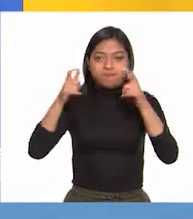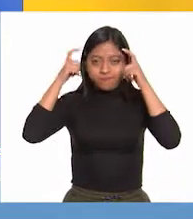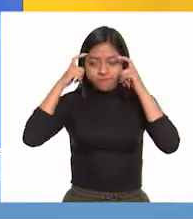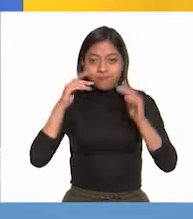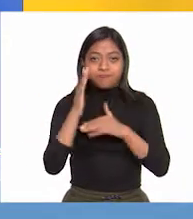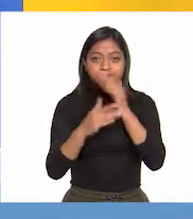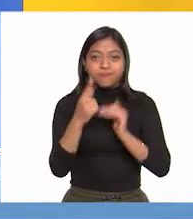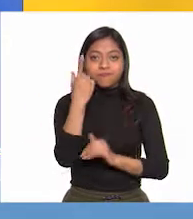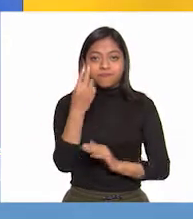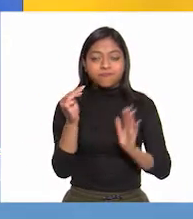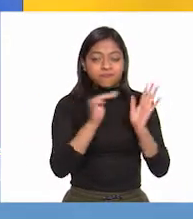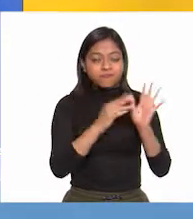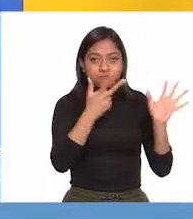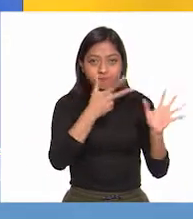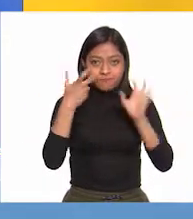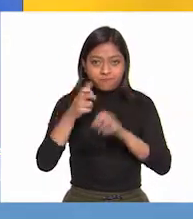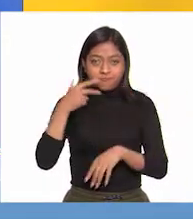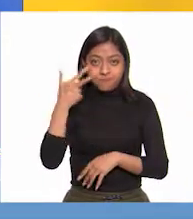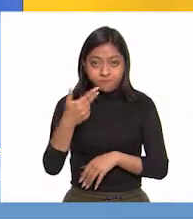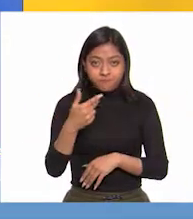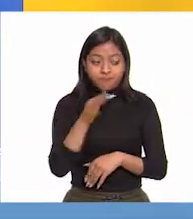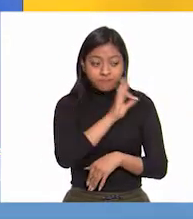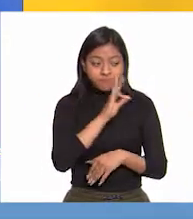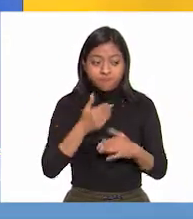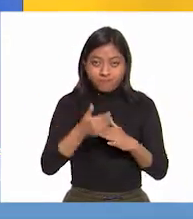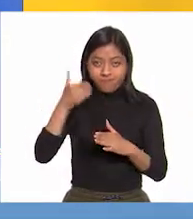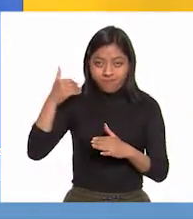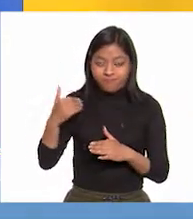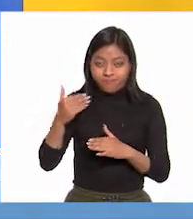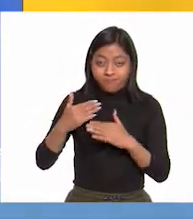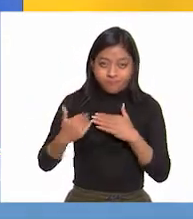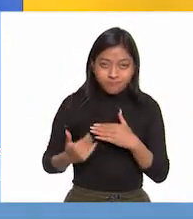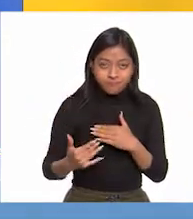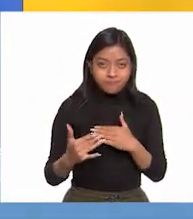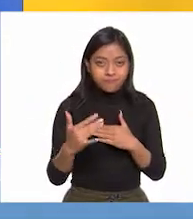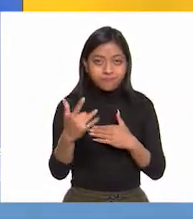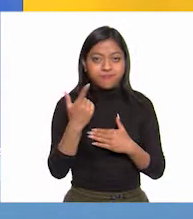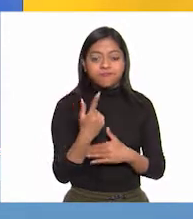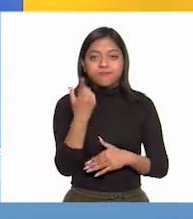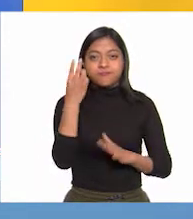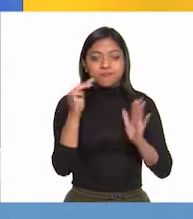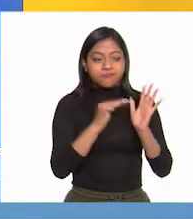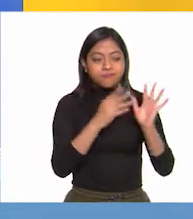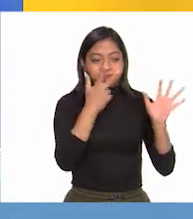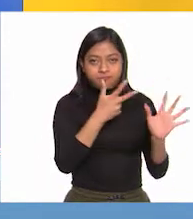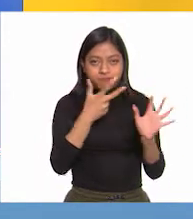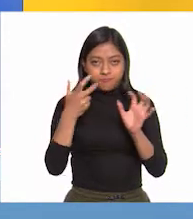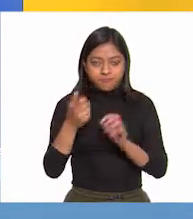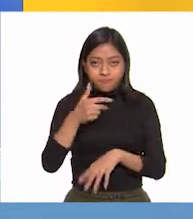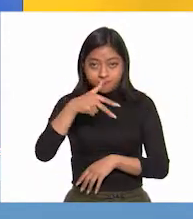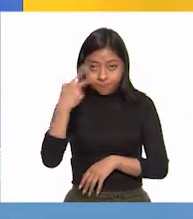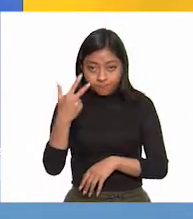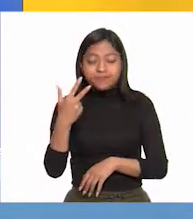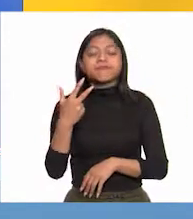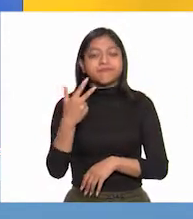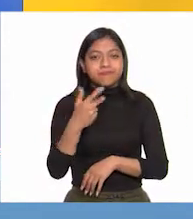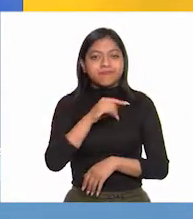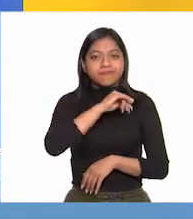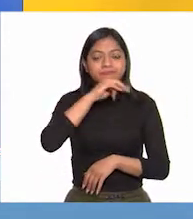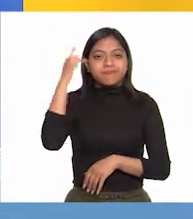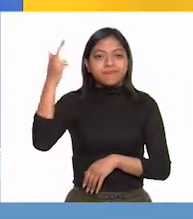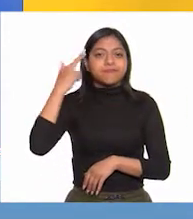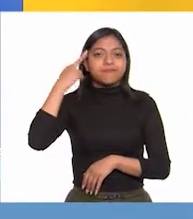1808, desde esta fecha, 1808 hasta finales de 1813, fue rey José